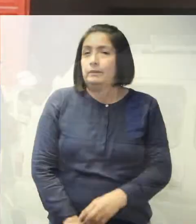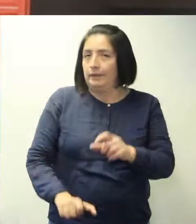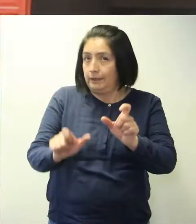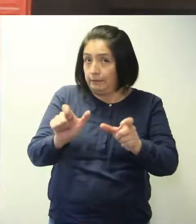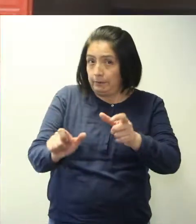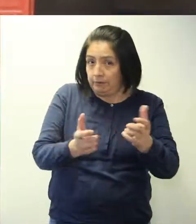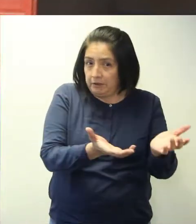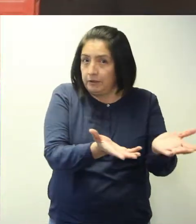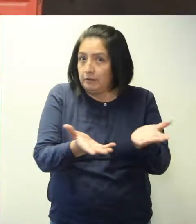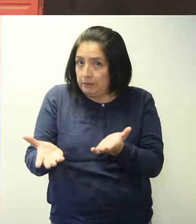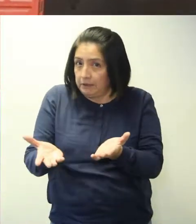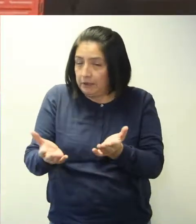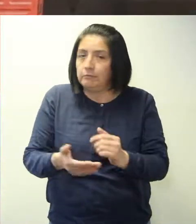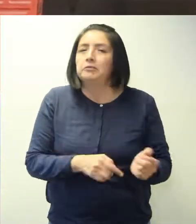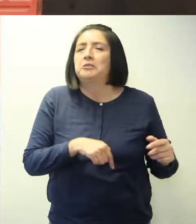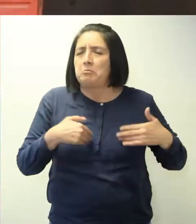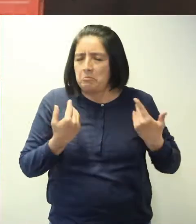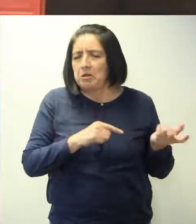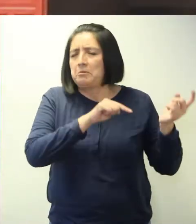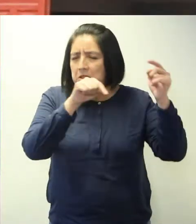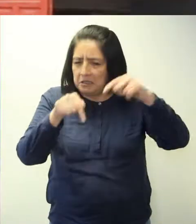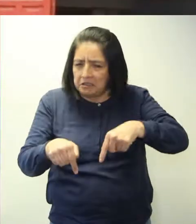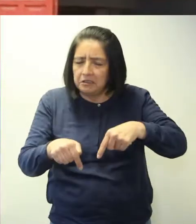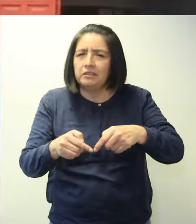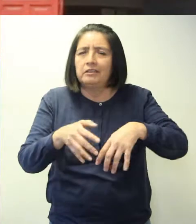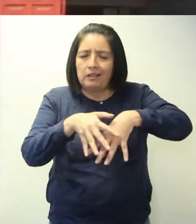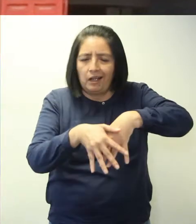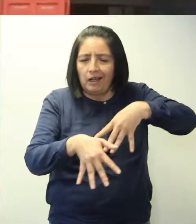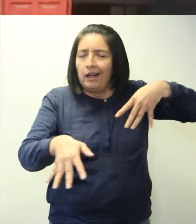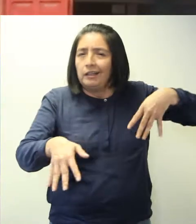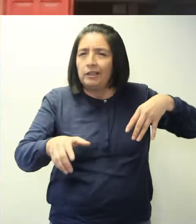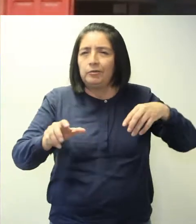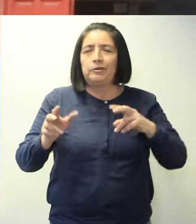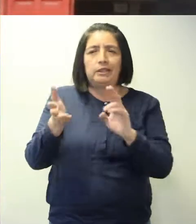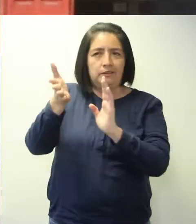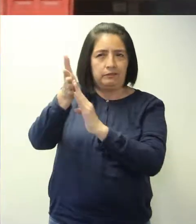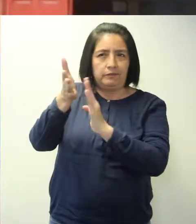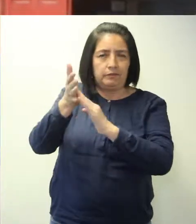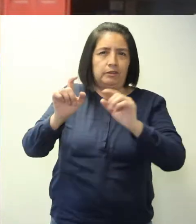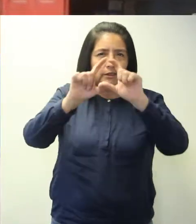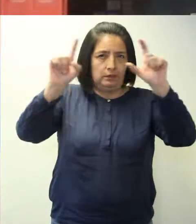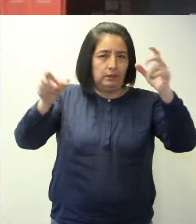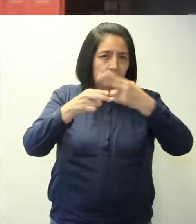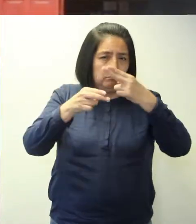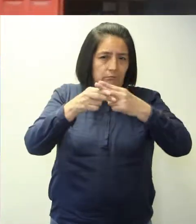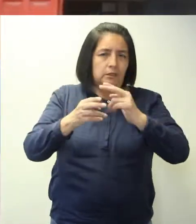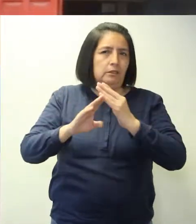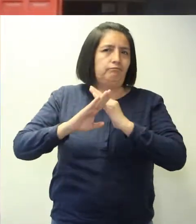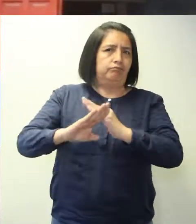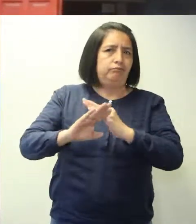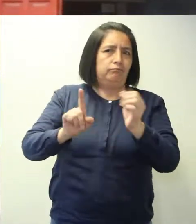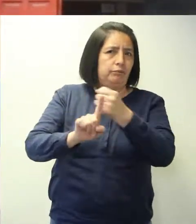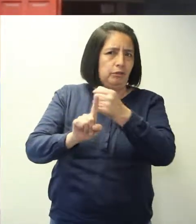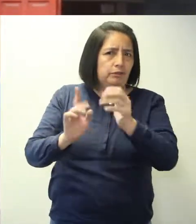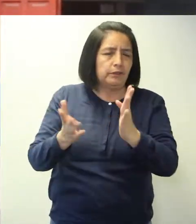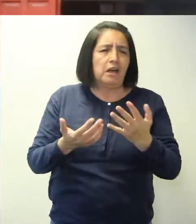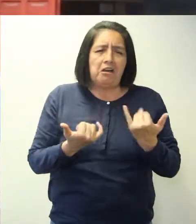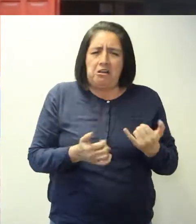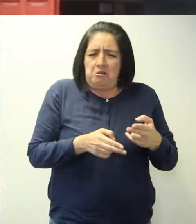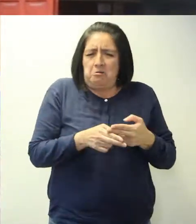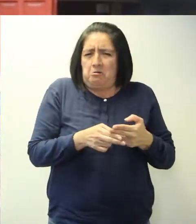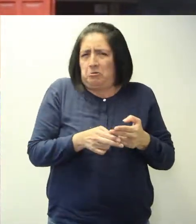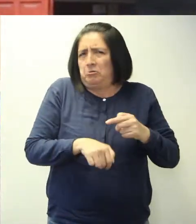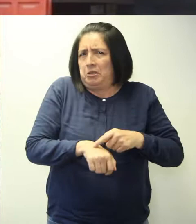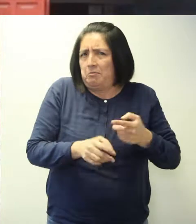... ...invitamos a toda la ciudadanía que pueda concurrir a la audiencia defesorial Basta de Violencia... ...que se va a iniciar en